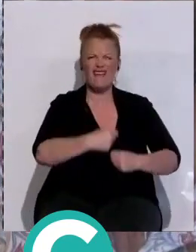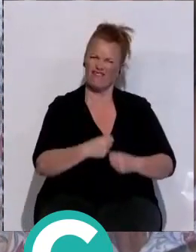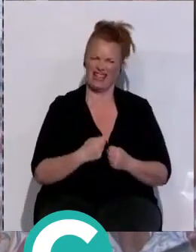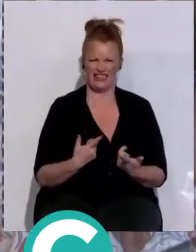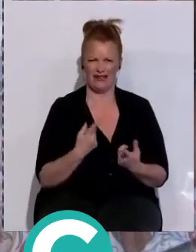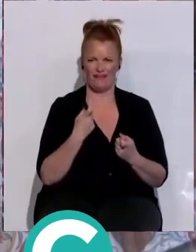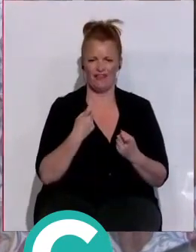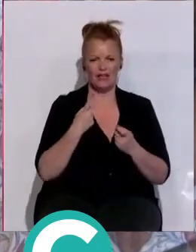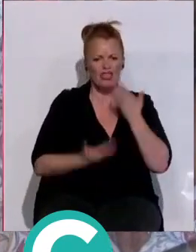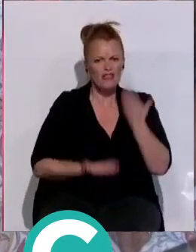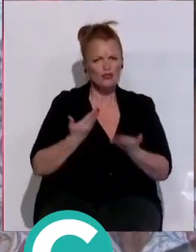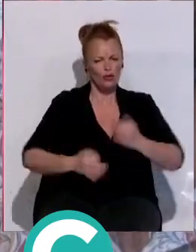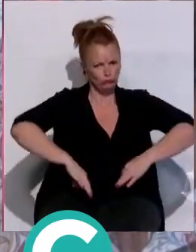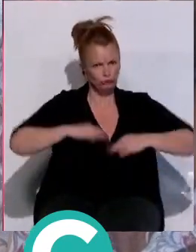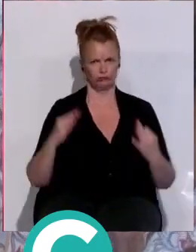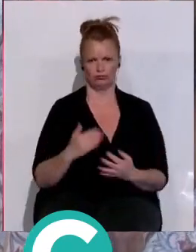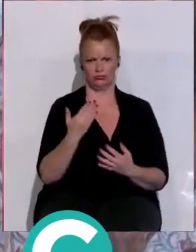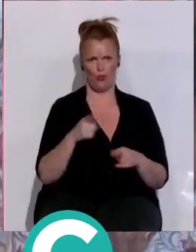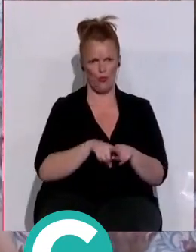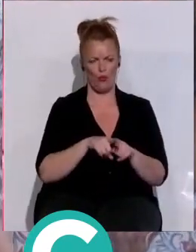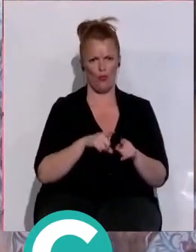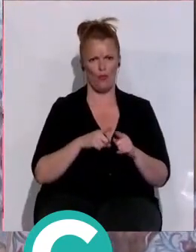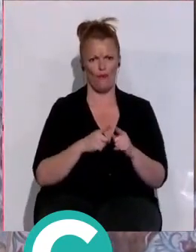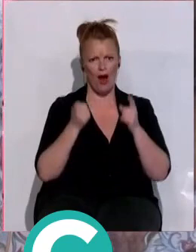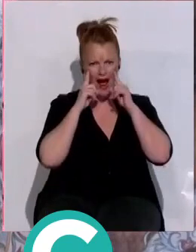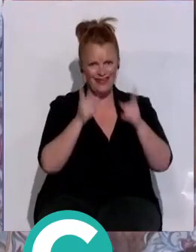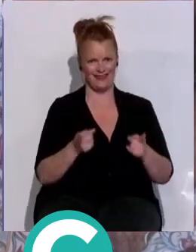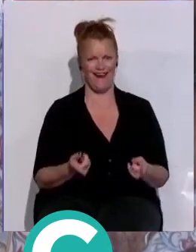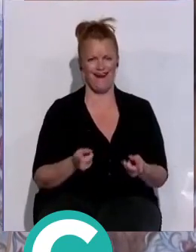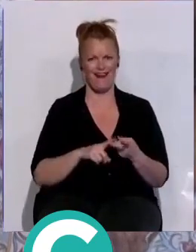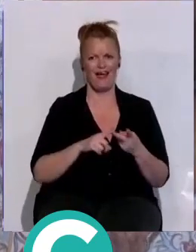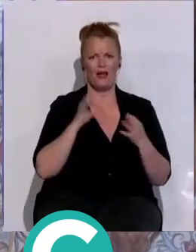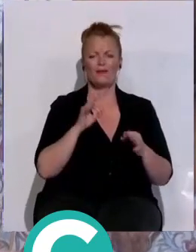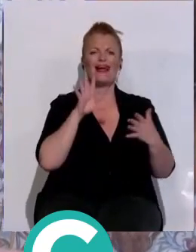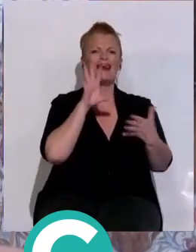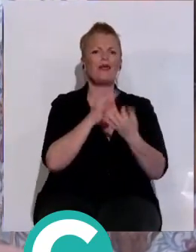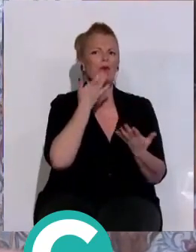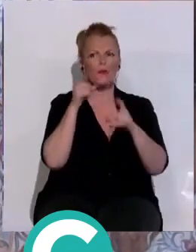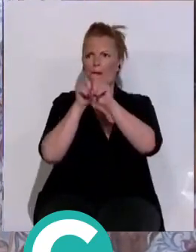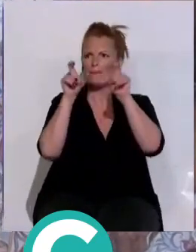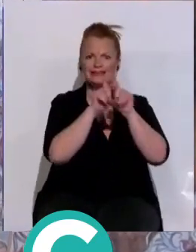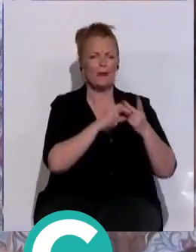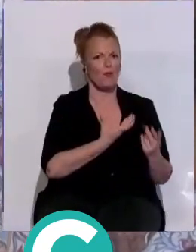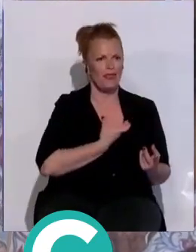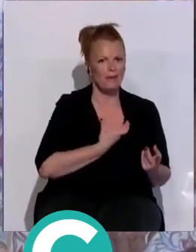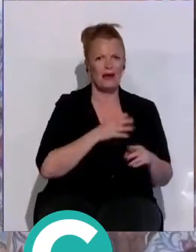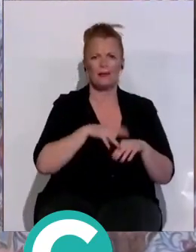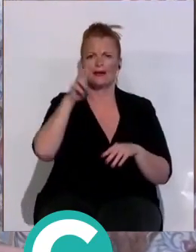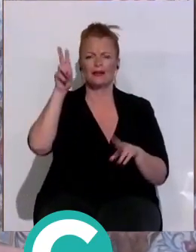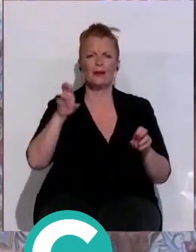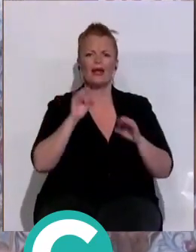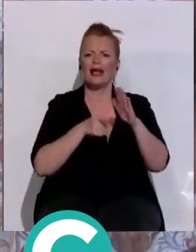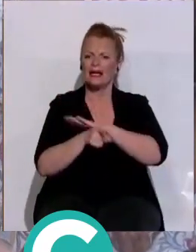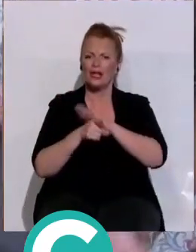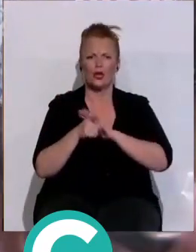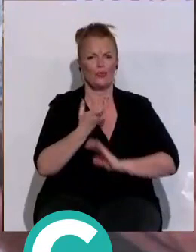importante, por ejemplo, que es algo que, si es verdad, que siempre es un poco de conflicto el tema del aparcamiento, de la parte de la peatonalización.